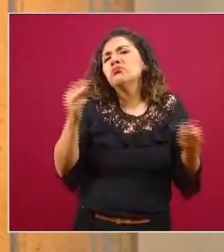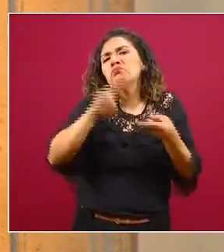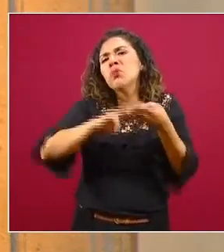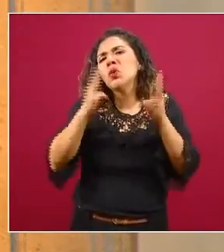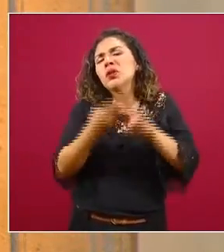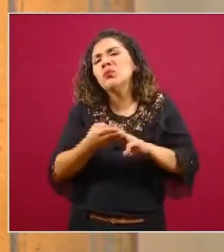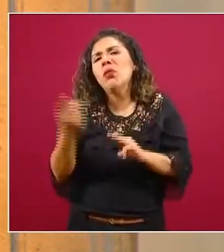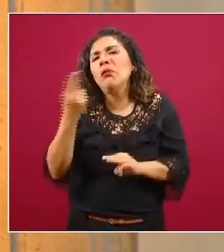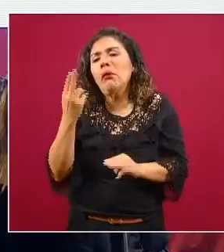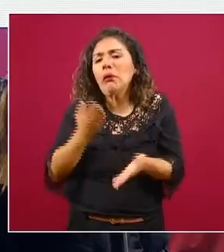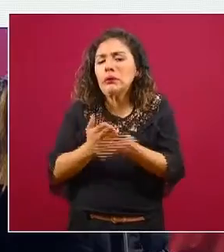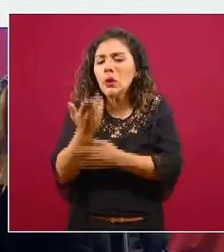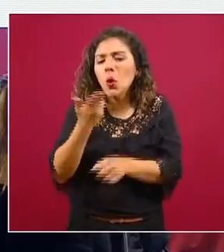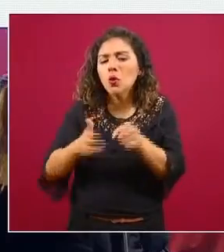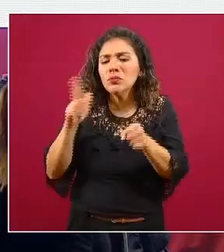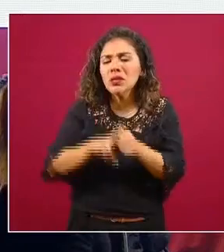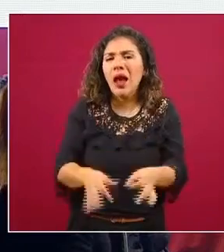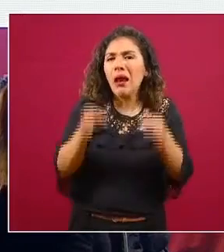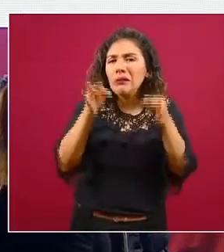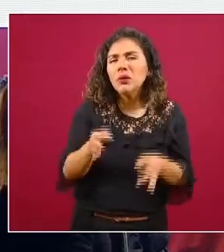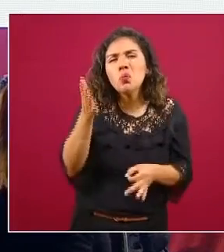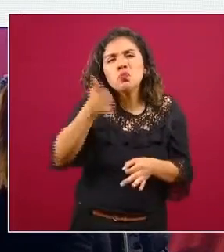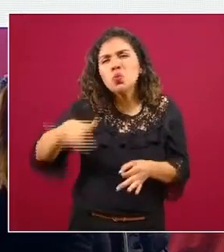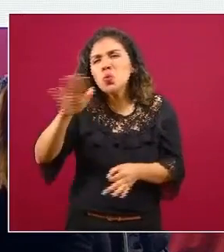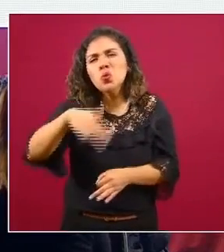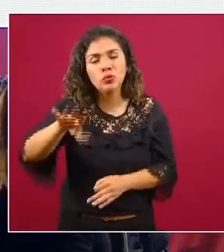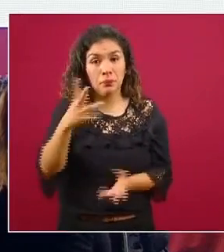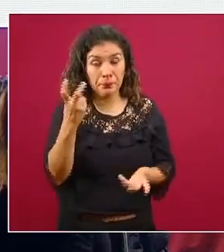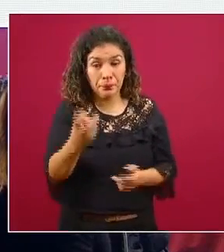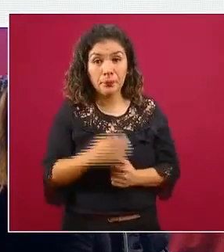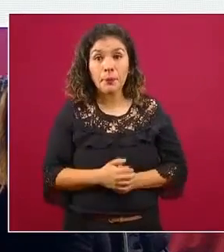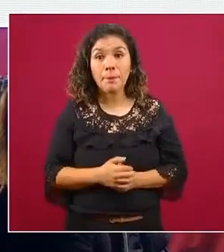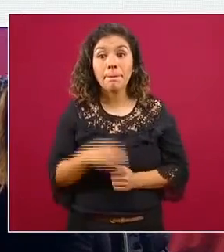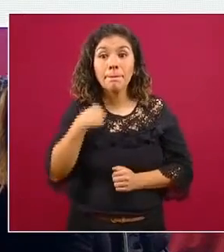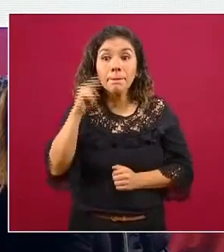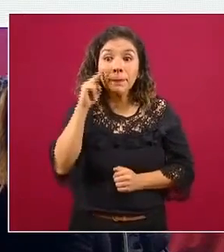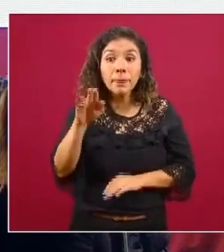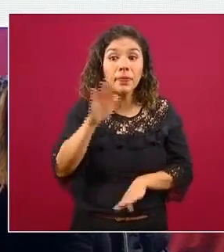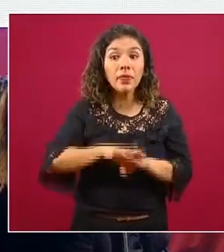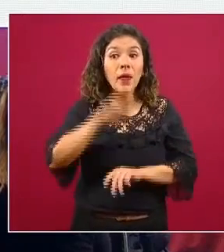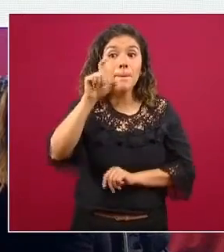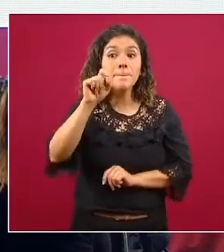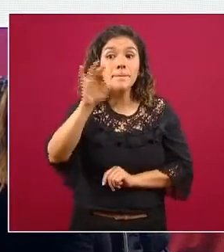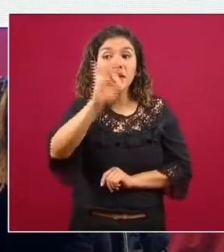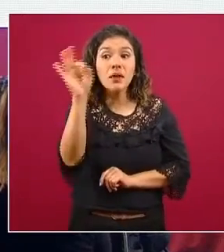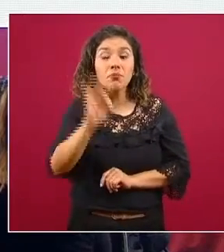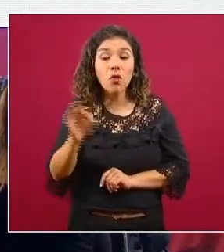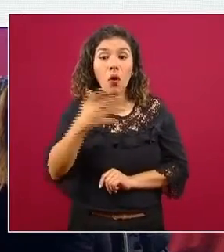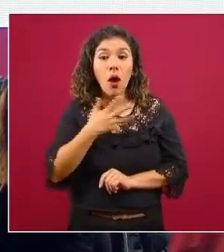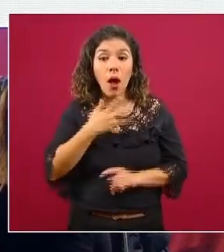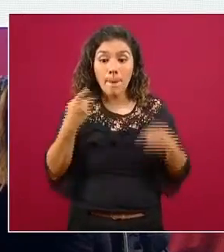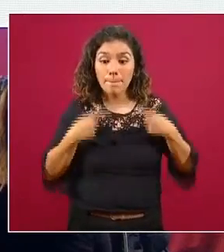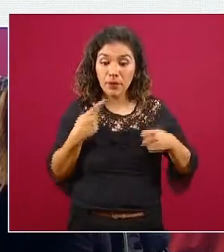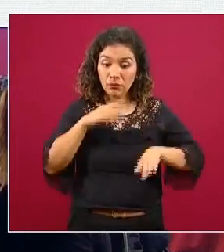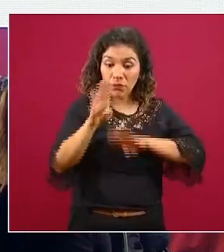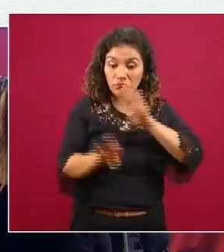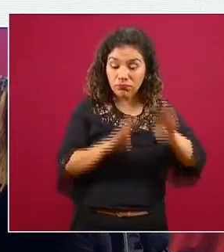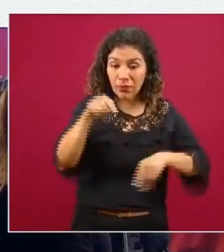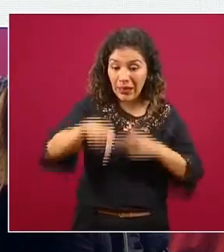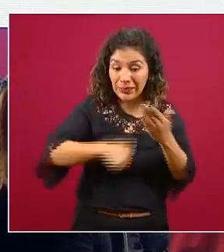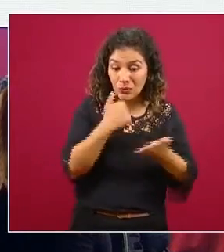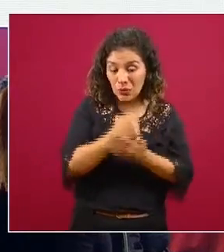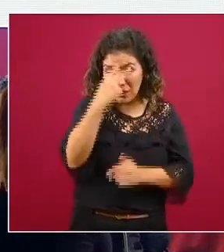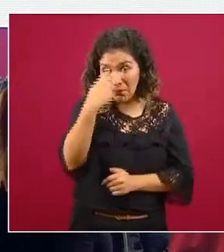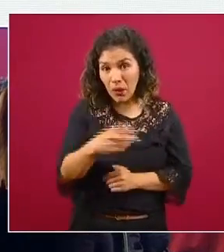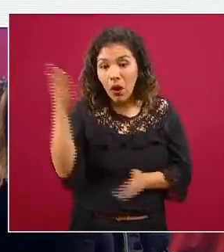como los servicios de salud y vimos que una proporción importante 20% de las personas que se registran fallecidas en la Ciudad de México